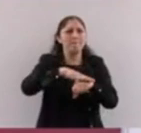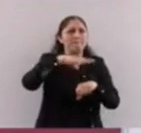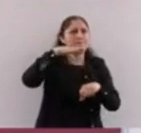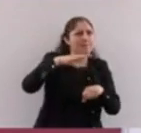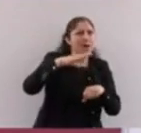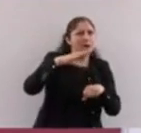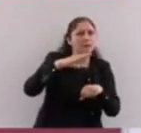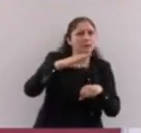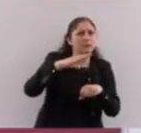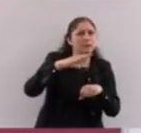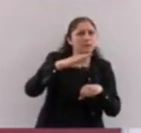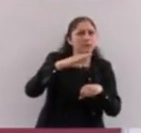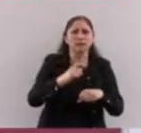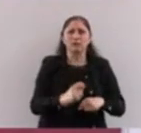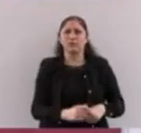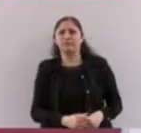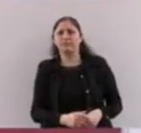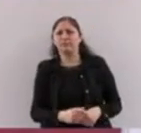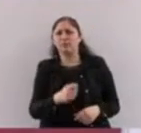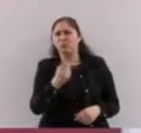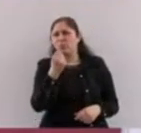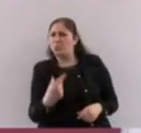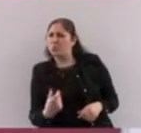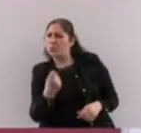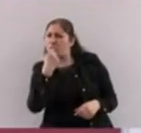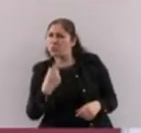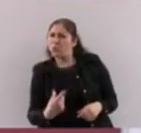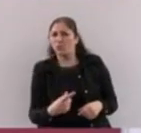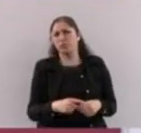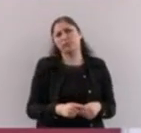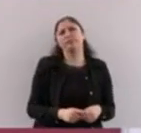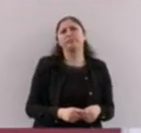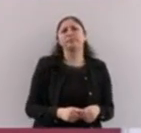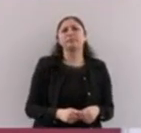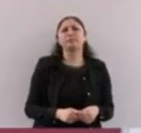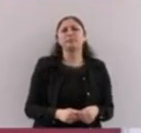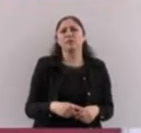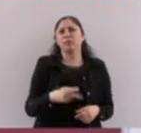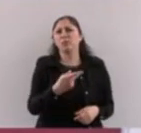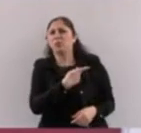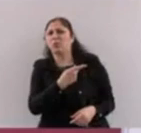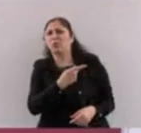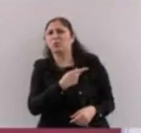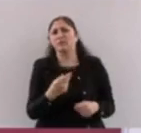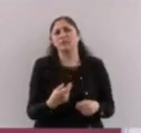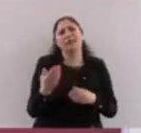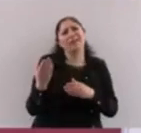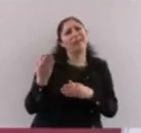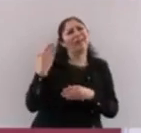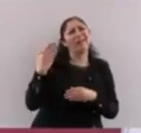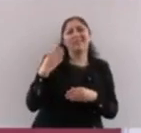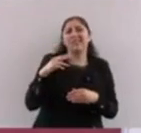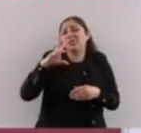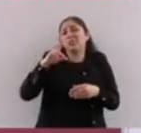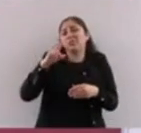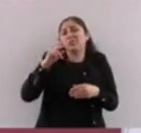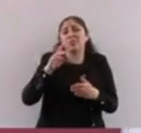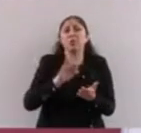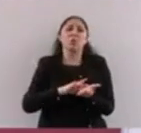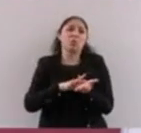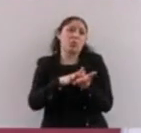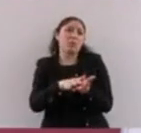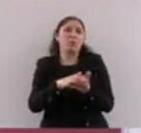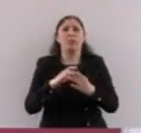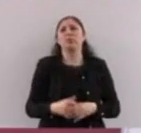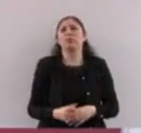pobres y a los más vulnerables y a los que más lo necesitan. Antes, ¿cómo no había este recurso para que